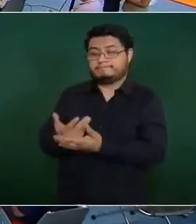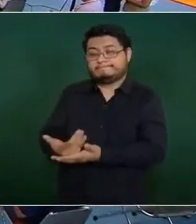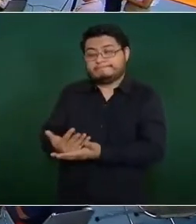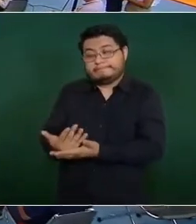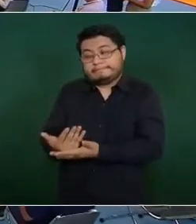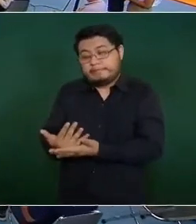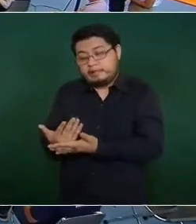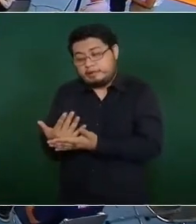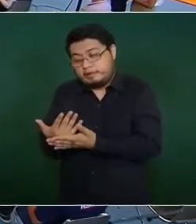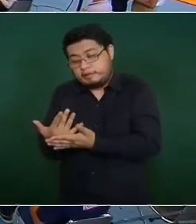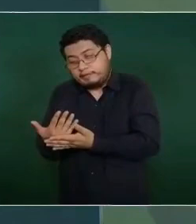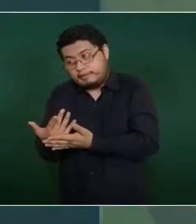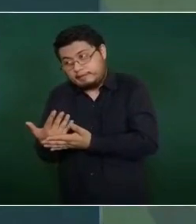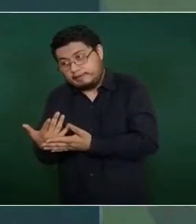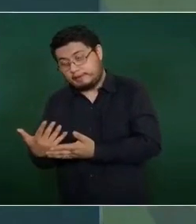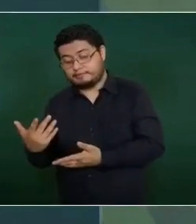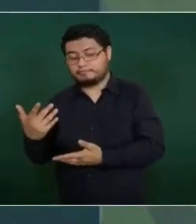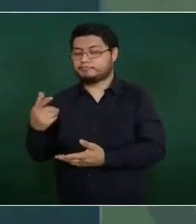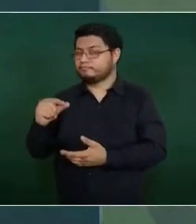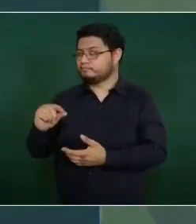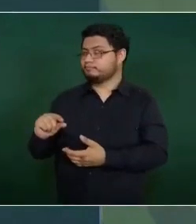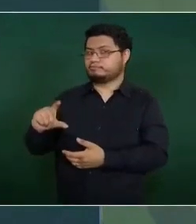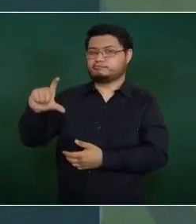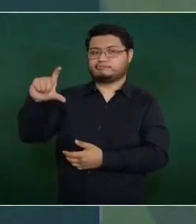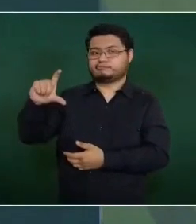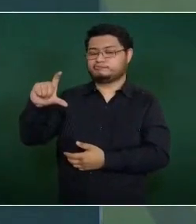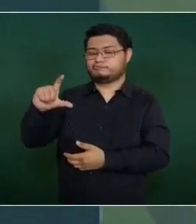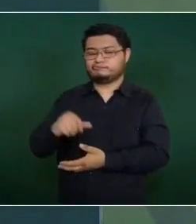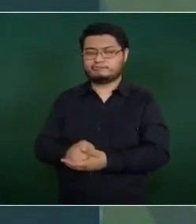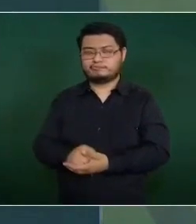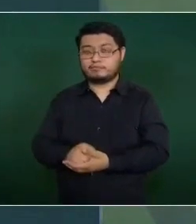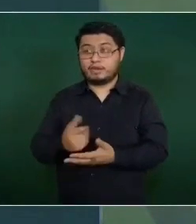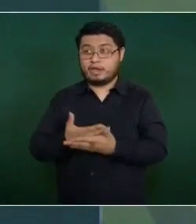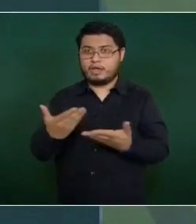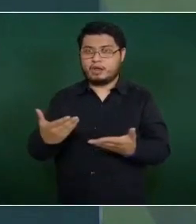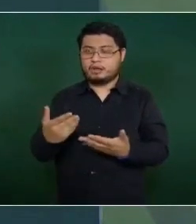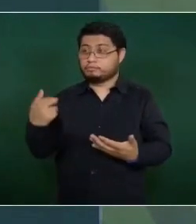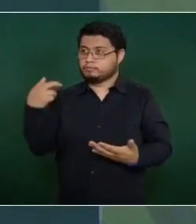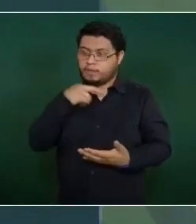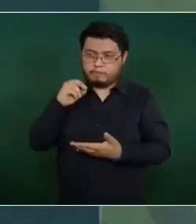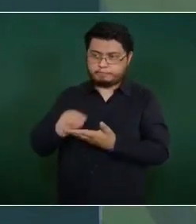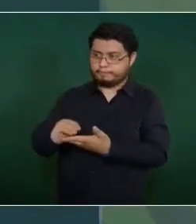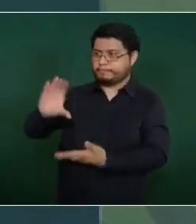y lo están haciendo así,